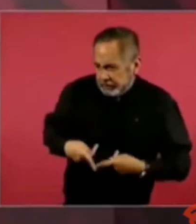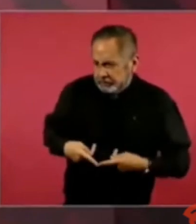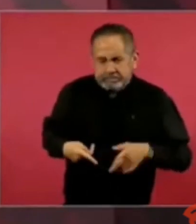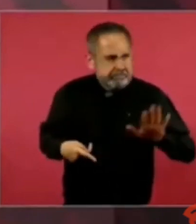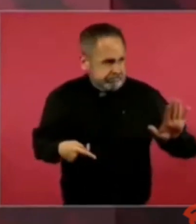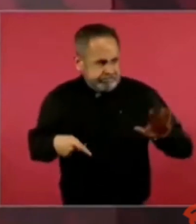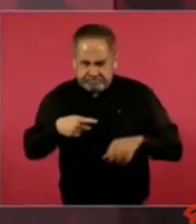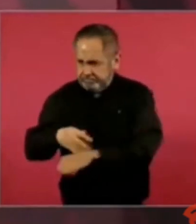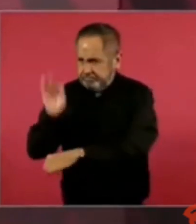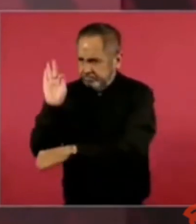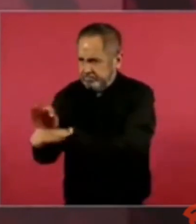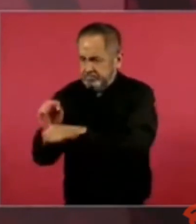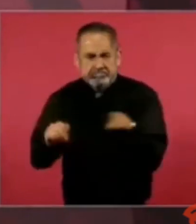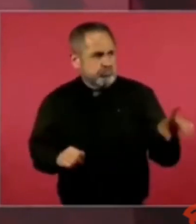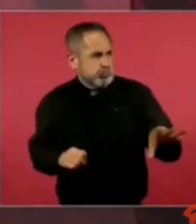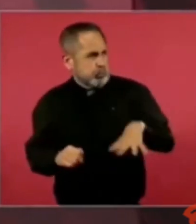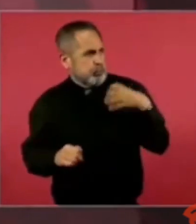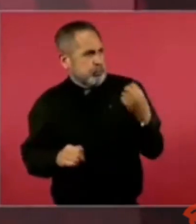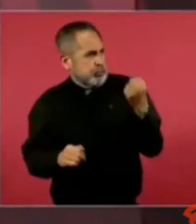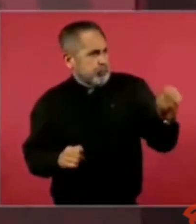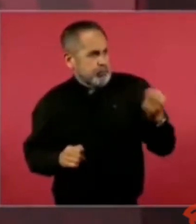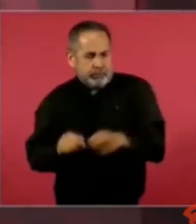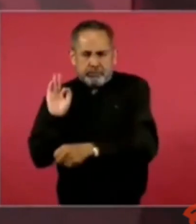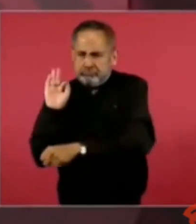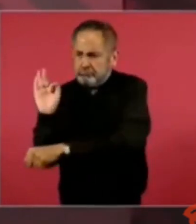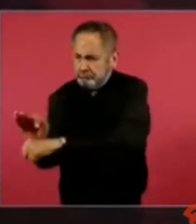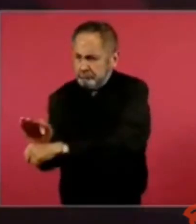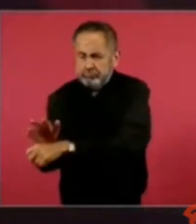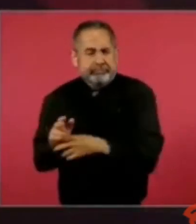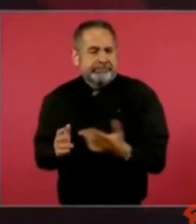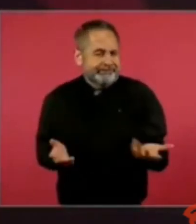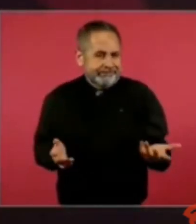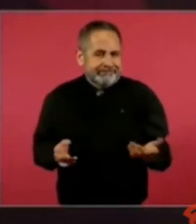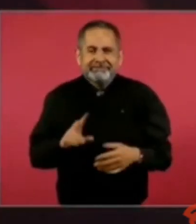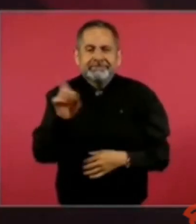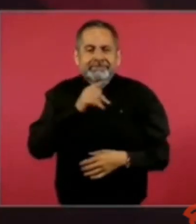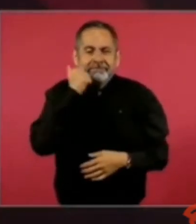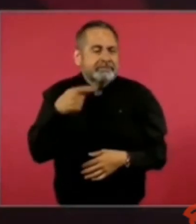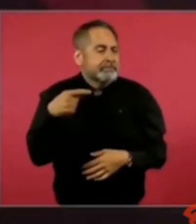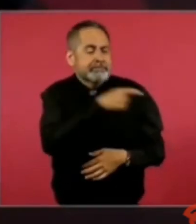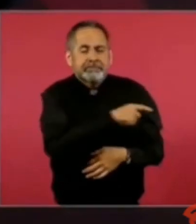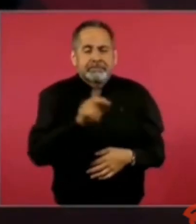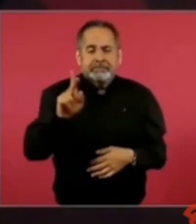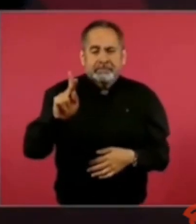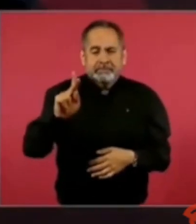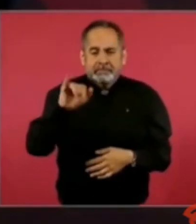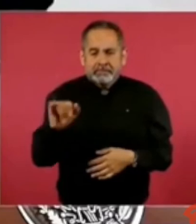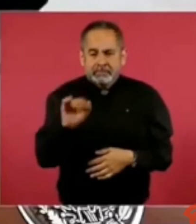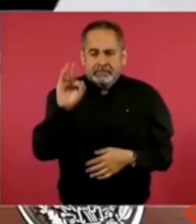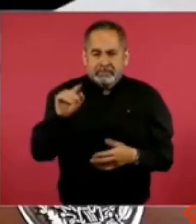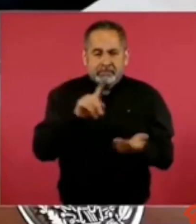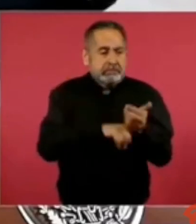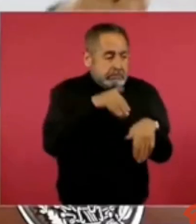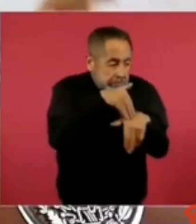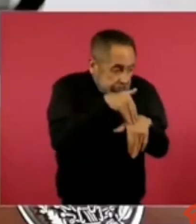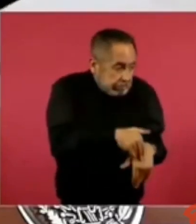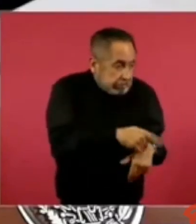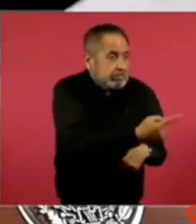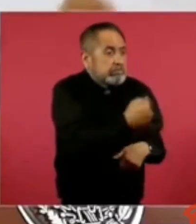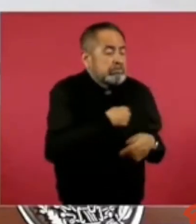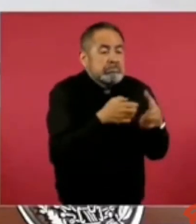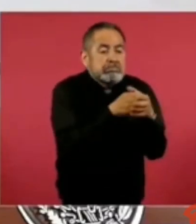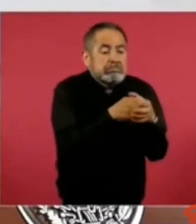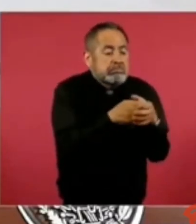comete el fuerte, no queremos un poder judicial que esté al servicio nada más de unos cuantos, de una